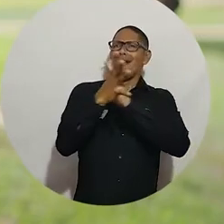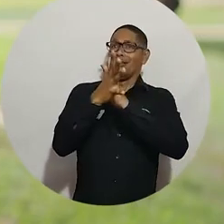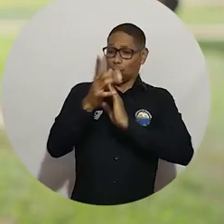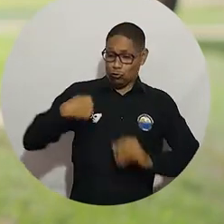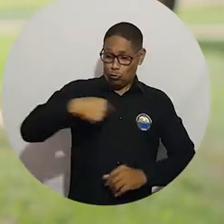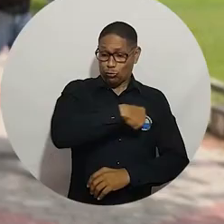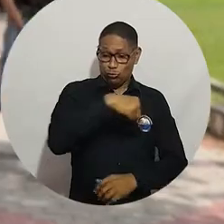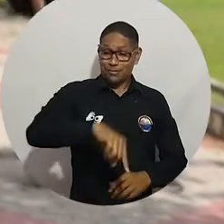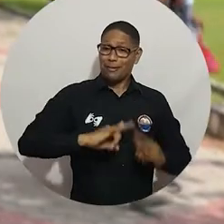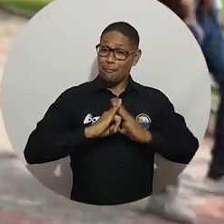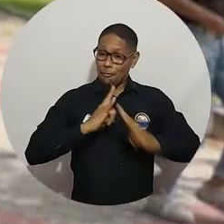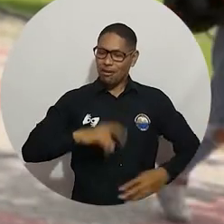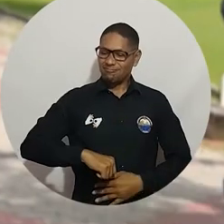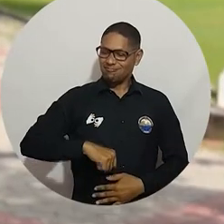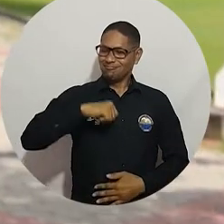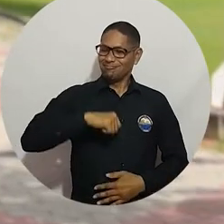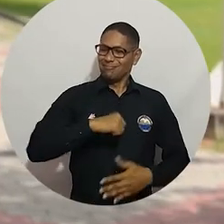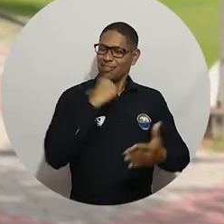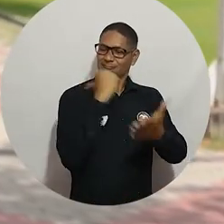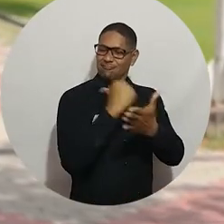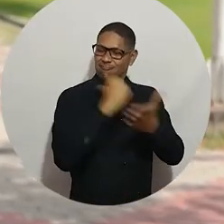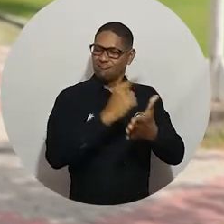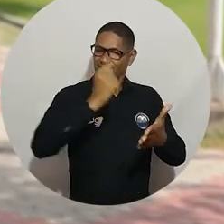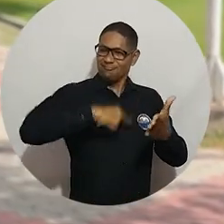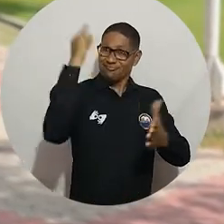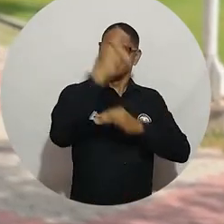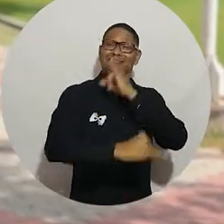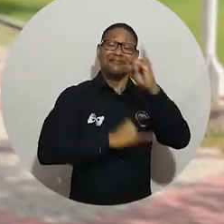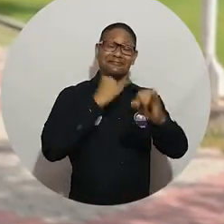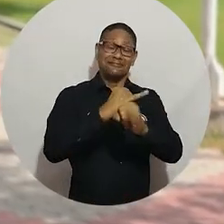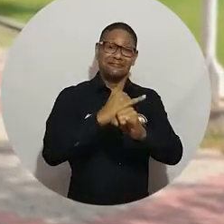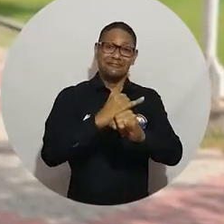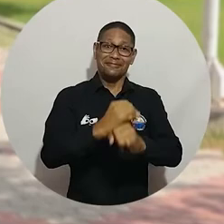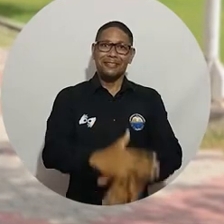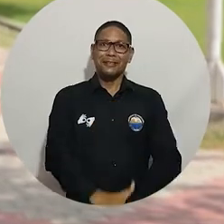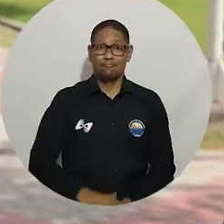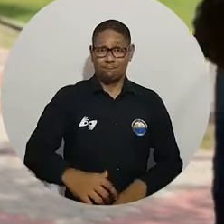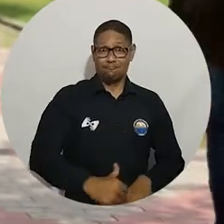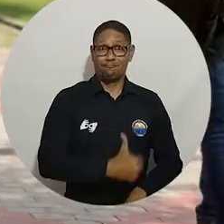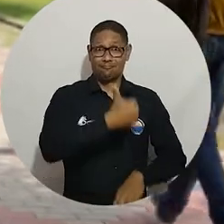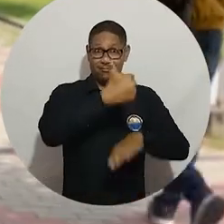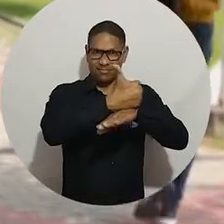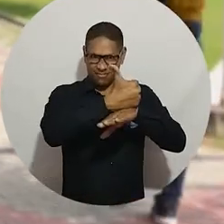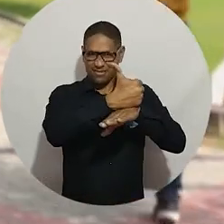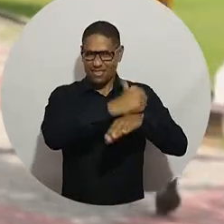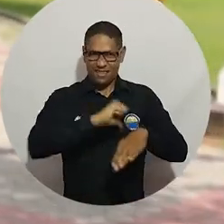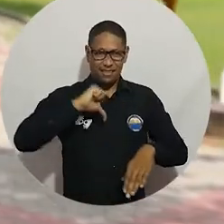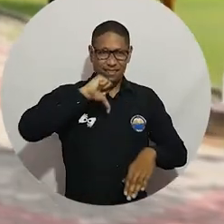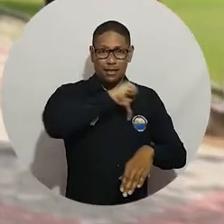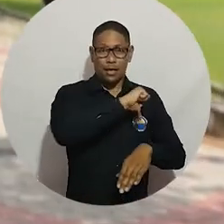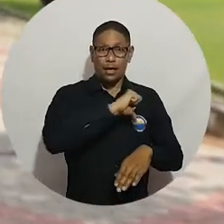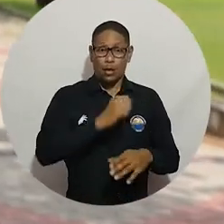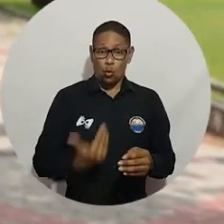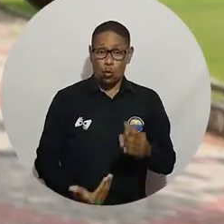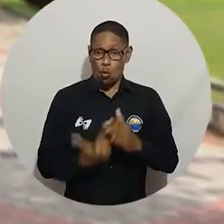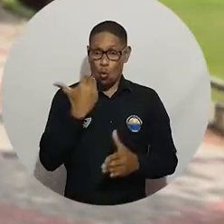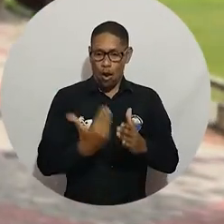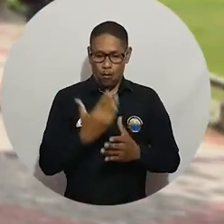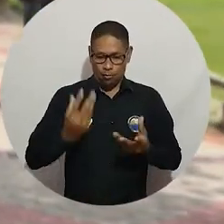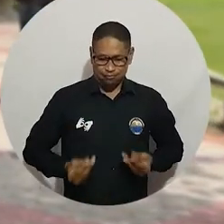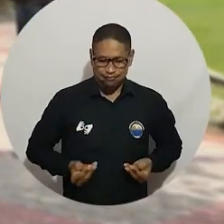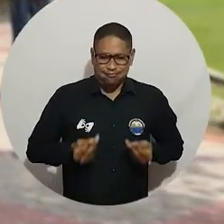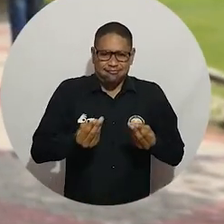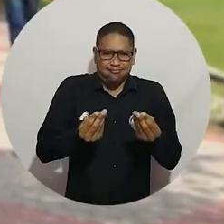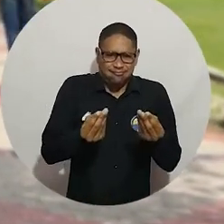en la alma mater. Adecuados espacios para varios grupos de investigación, así como el nuevo laboratorio de inmunología y patología,